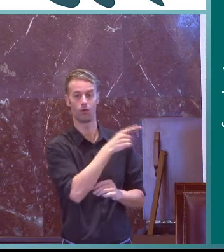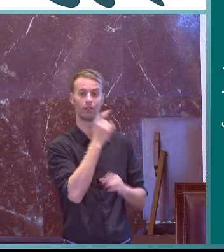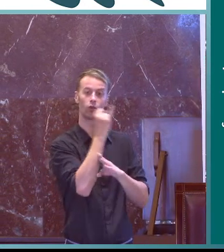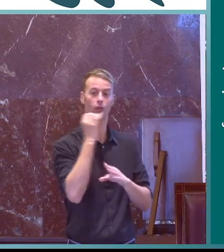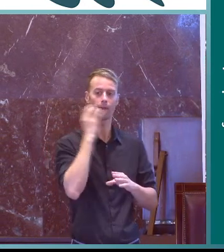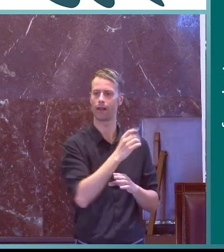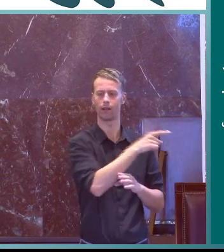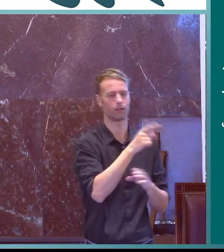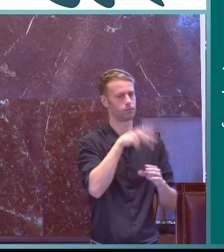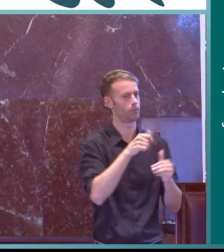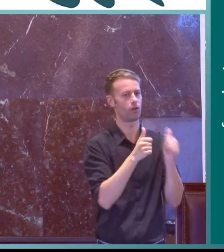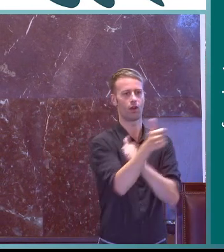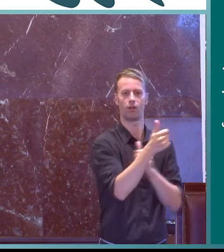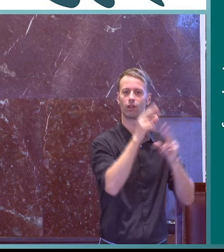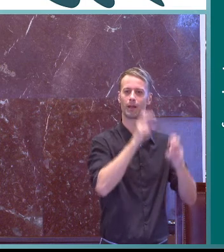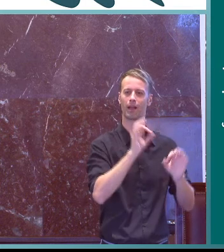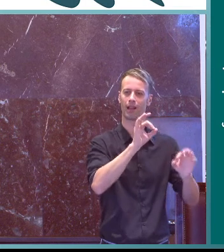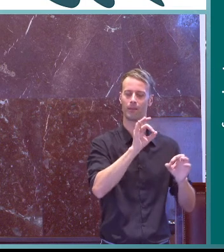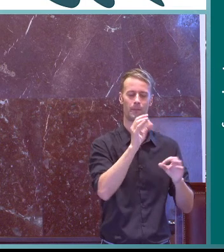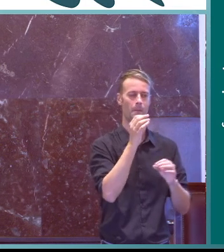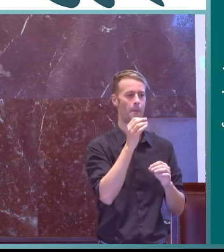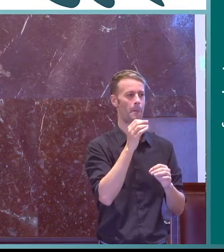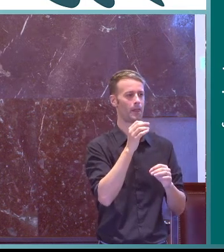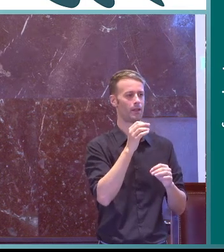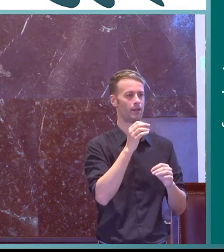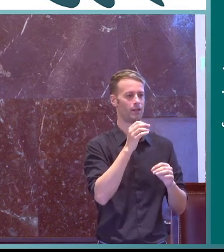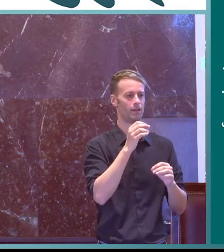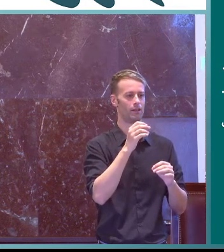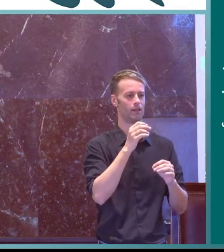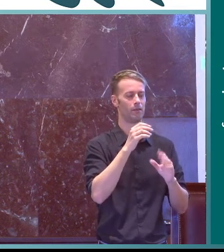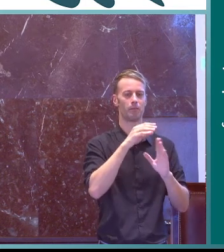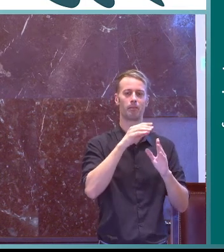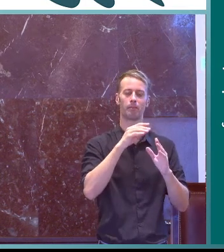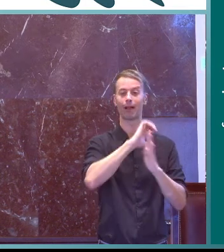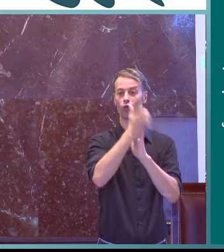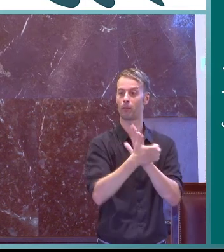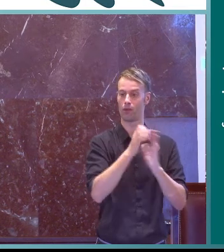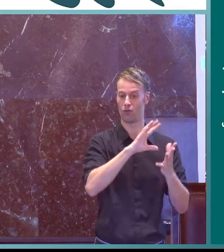verdad es que fue un apoyo inestimable para poder seguir avanzando en este tema